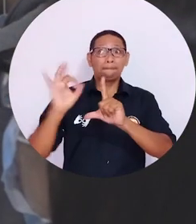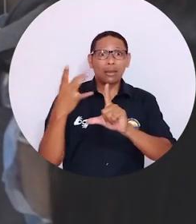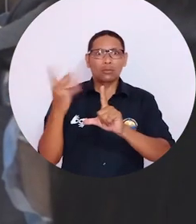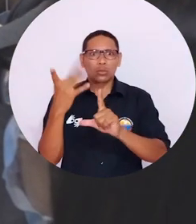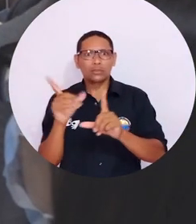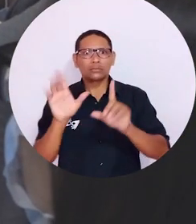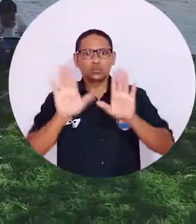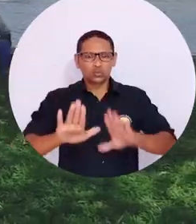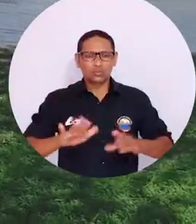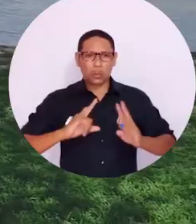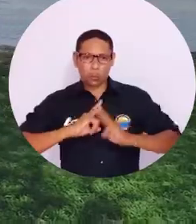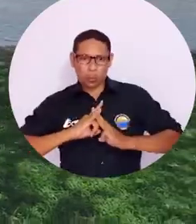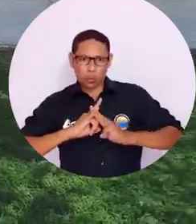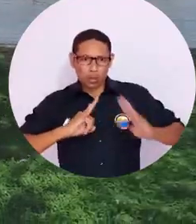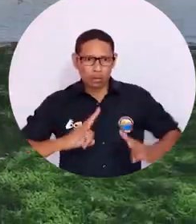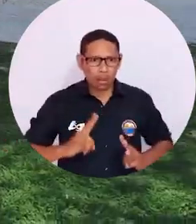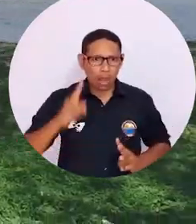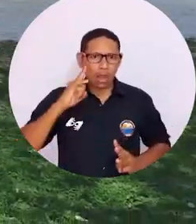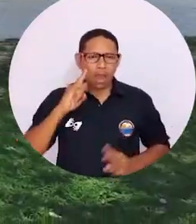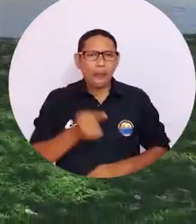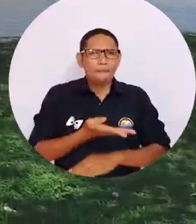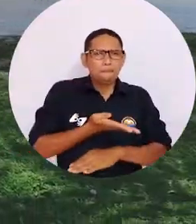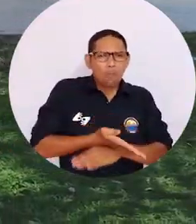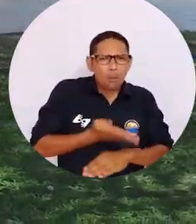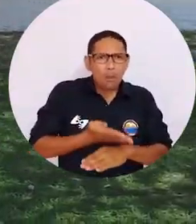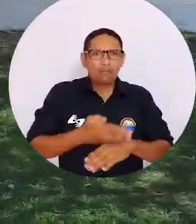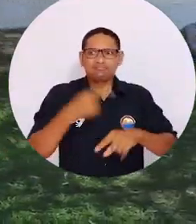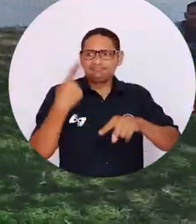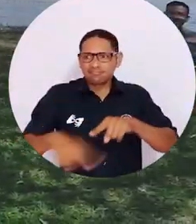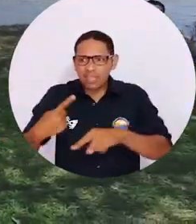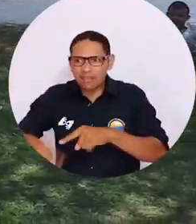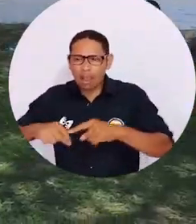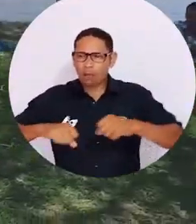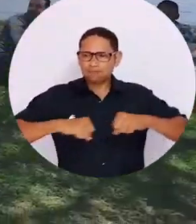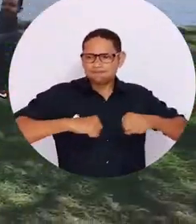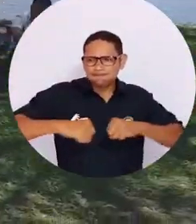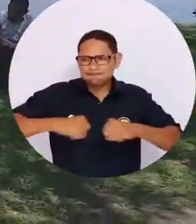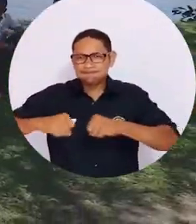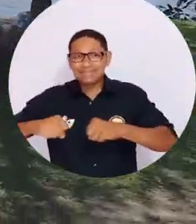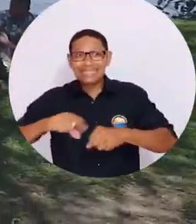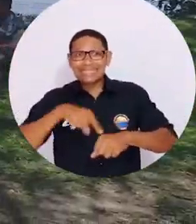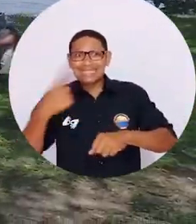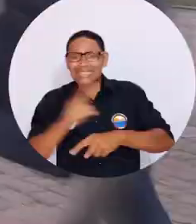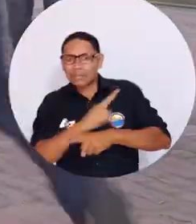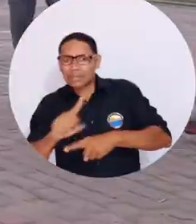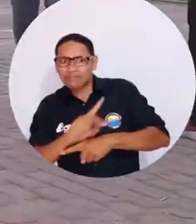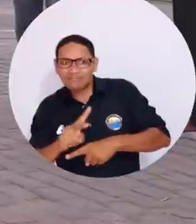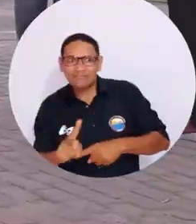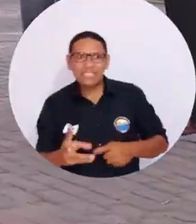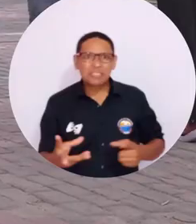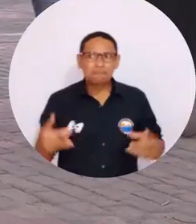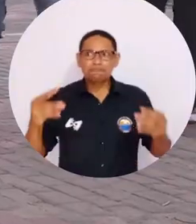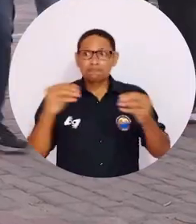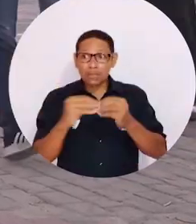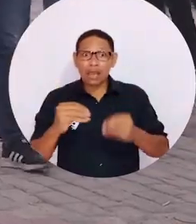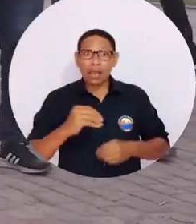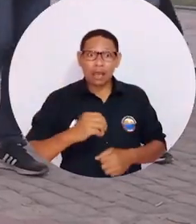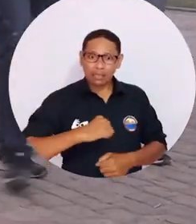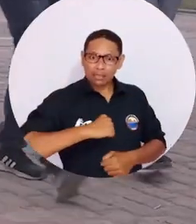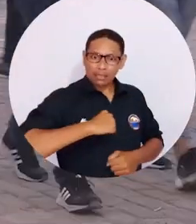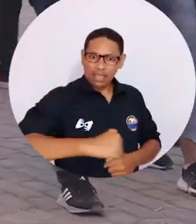vez de manera virtual, esta Casa de Estudios Superiores se propone establecer mecanismos para las semanas posteriores y garantizar el derecho